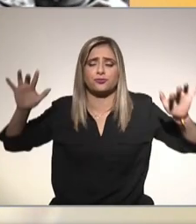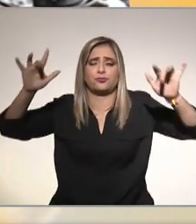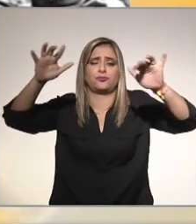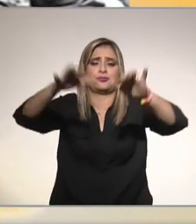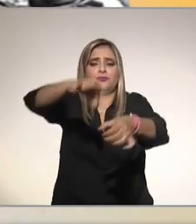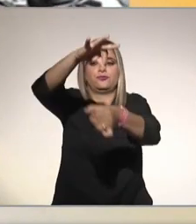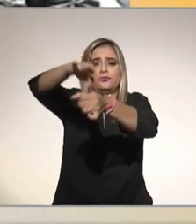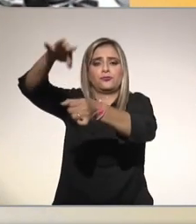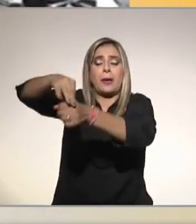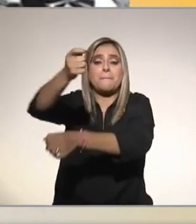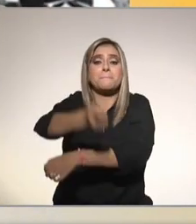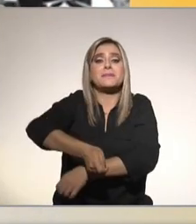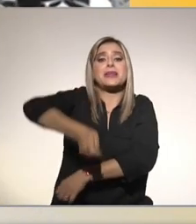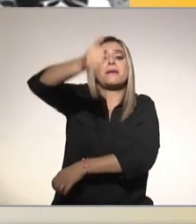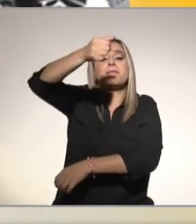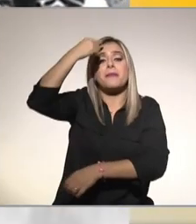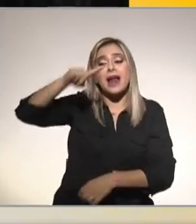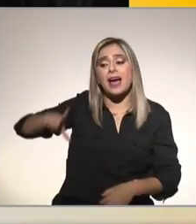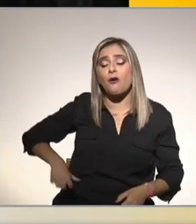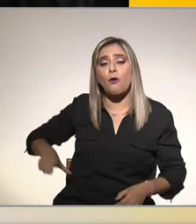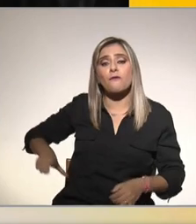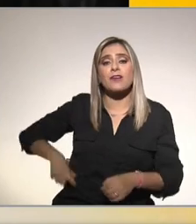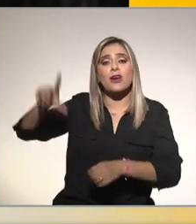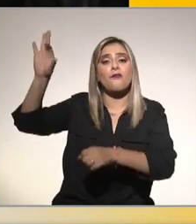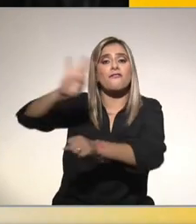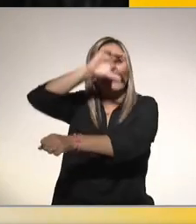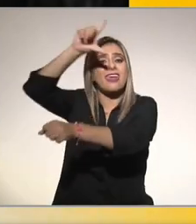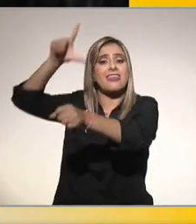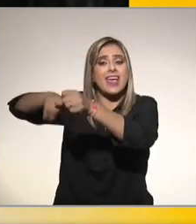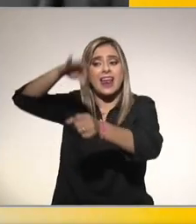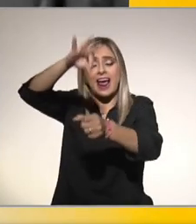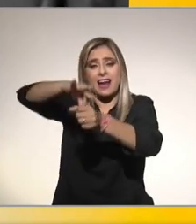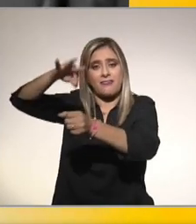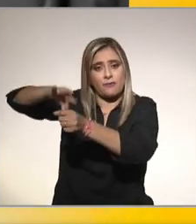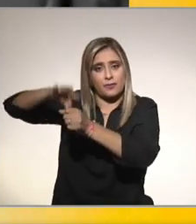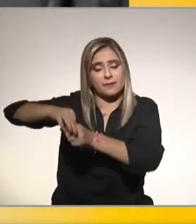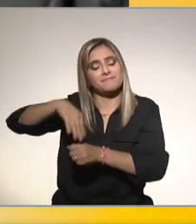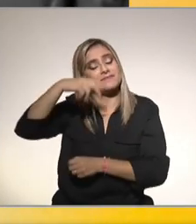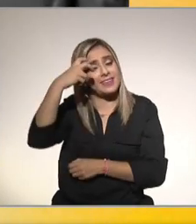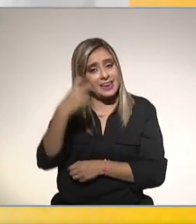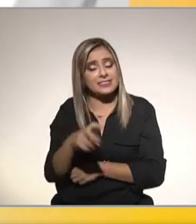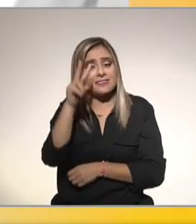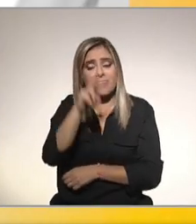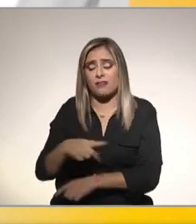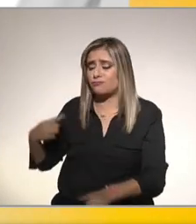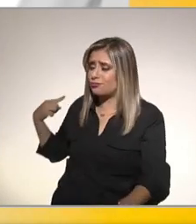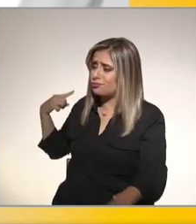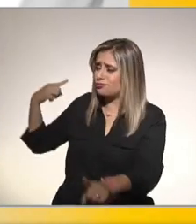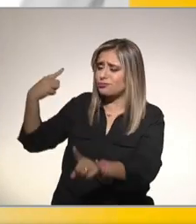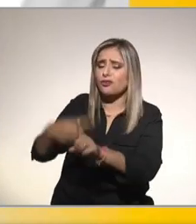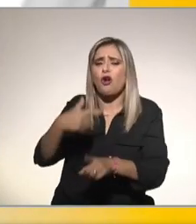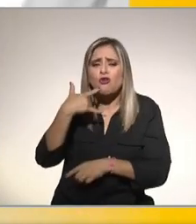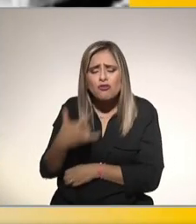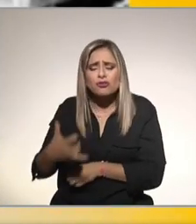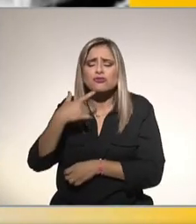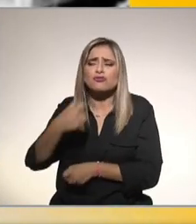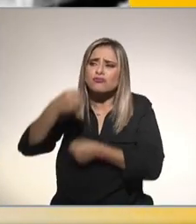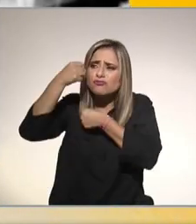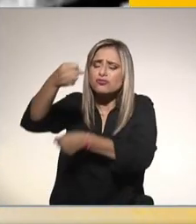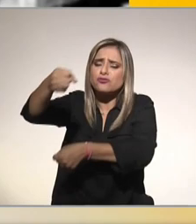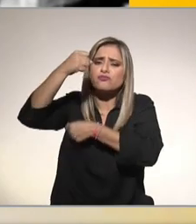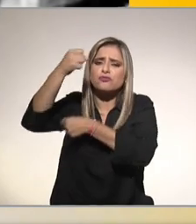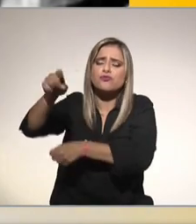en una elección federal desde entonces la lucha por el reconocimiento y ejercicio de los derechos